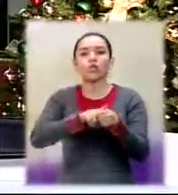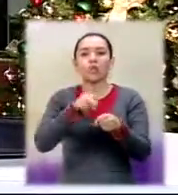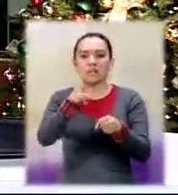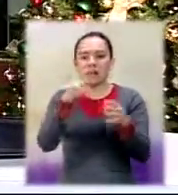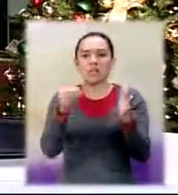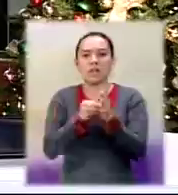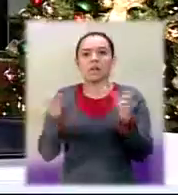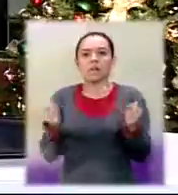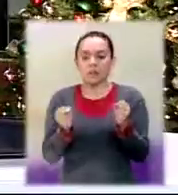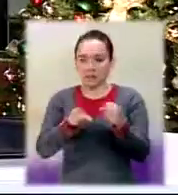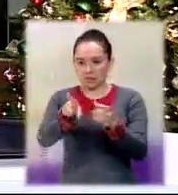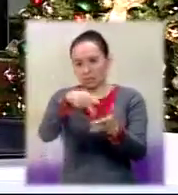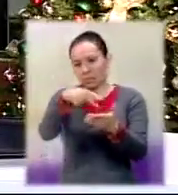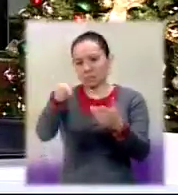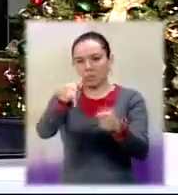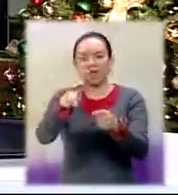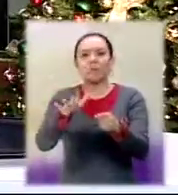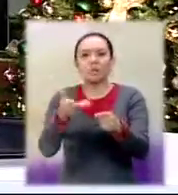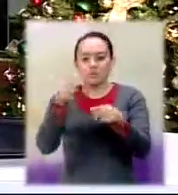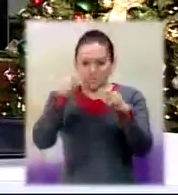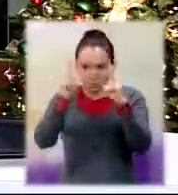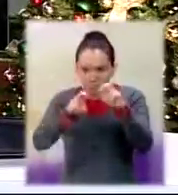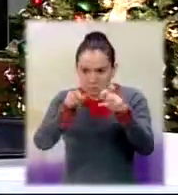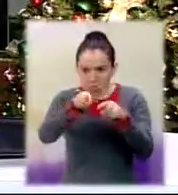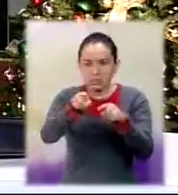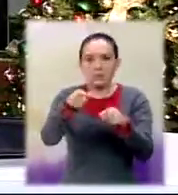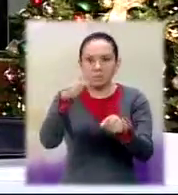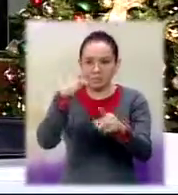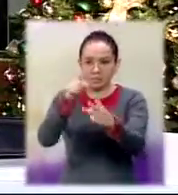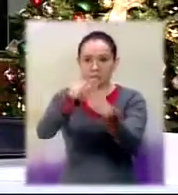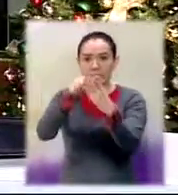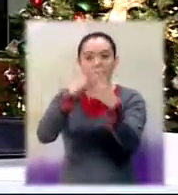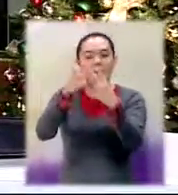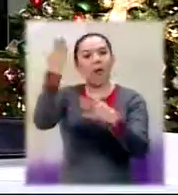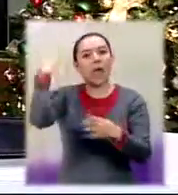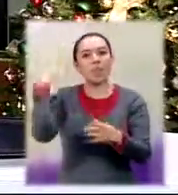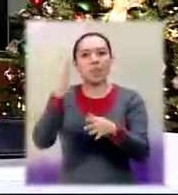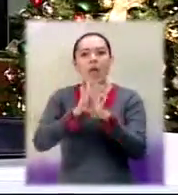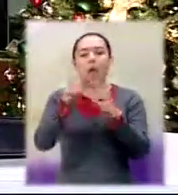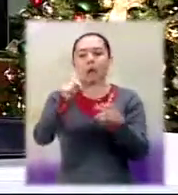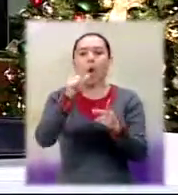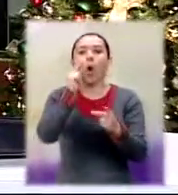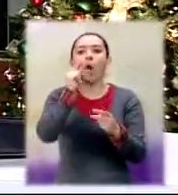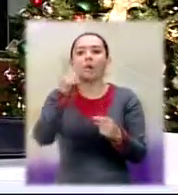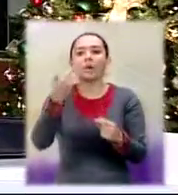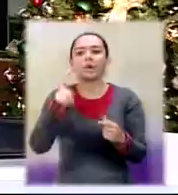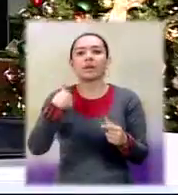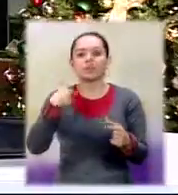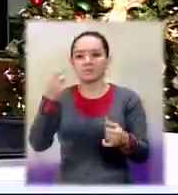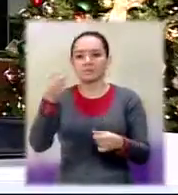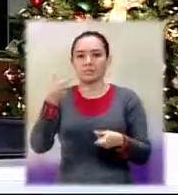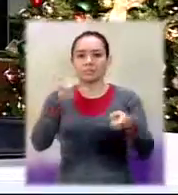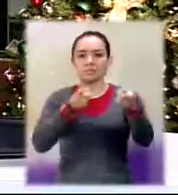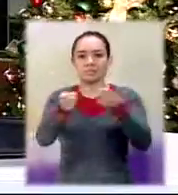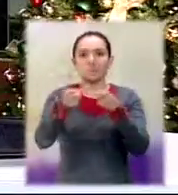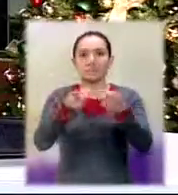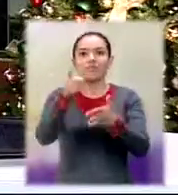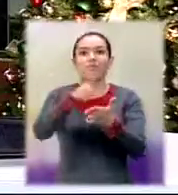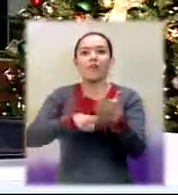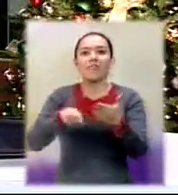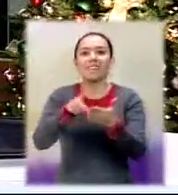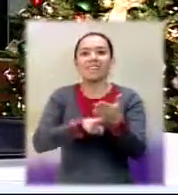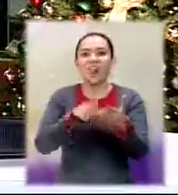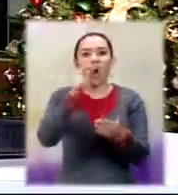del Inacid, aquí en la zona número seis de Quetzaltenango, en donde se espera de que se confirme